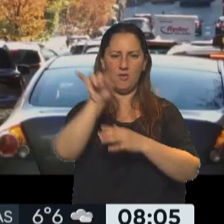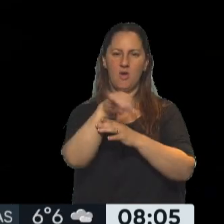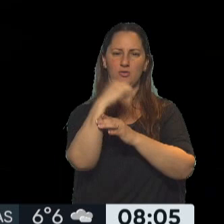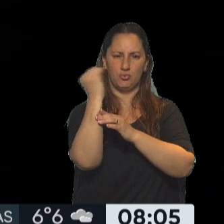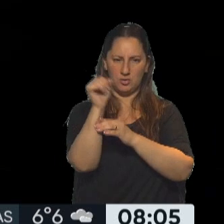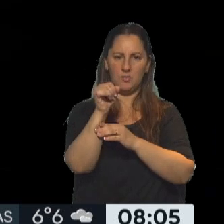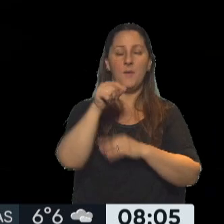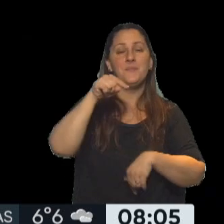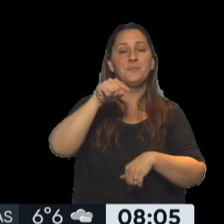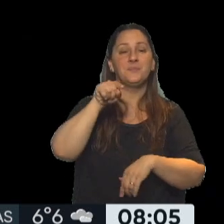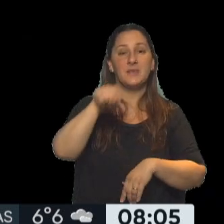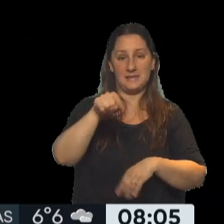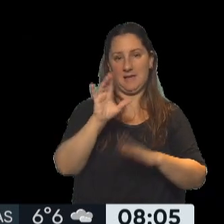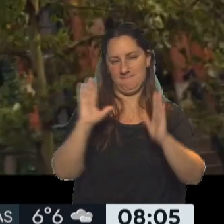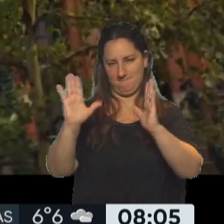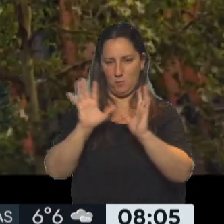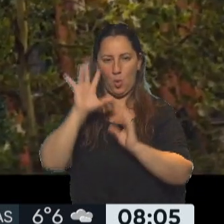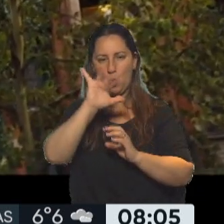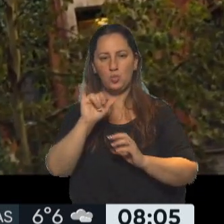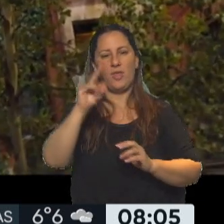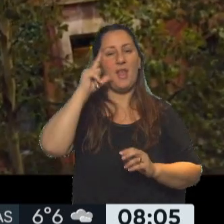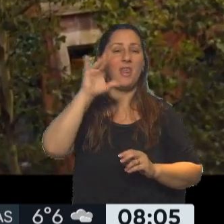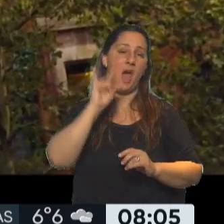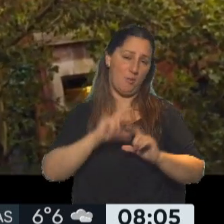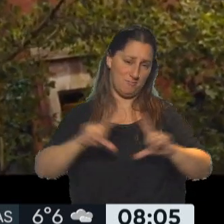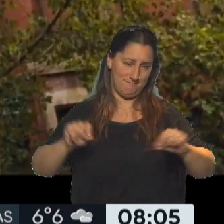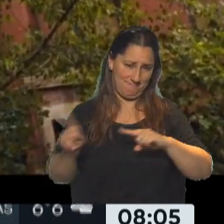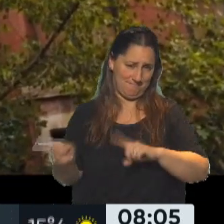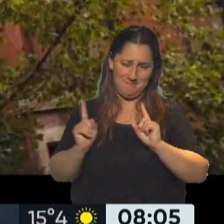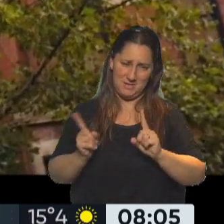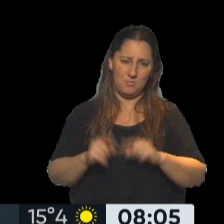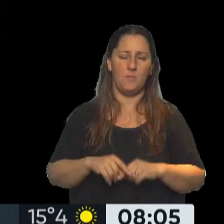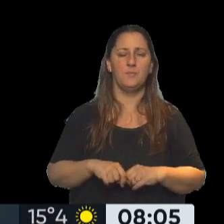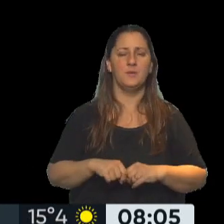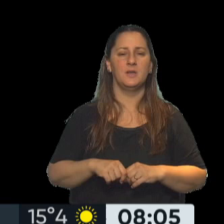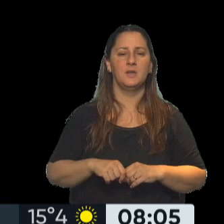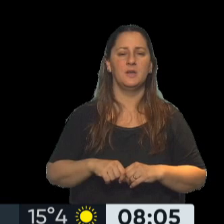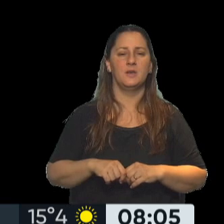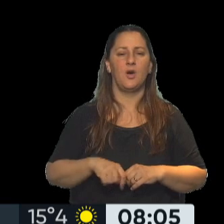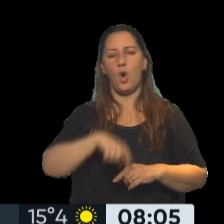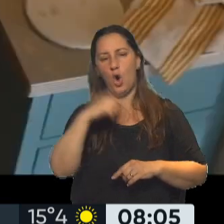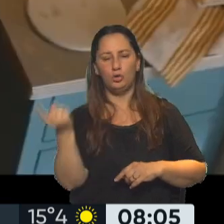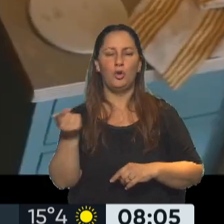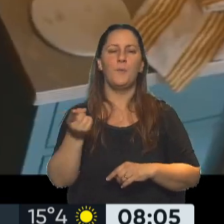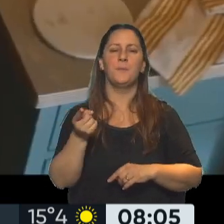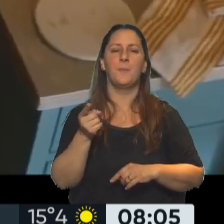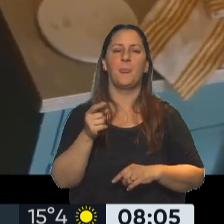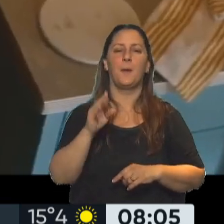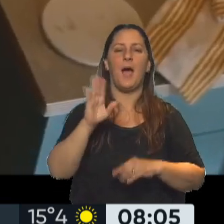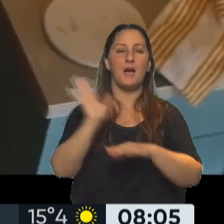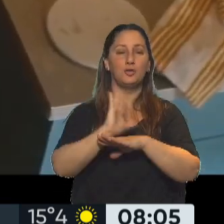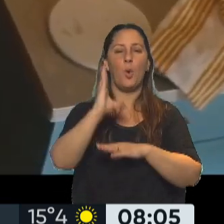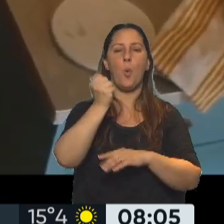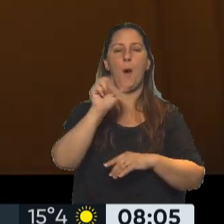solamente de hombres. Desde eso va La Luz del Diablo, nada nuevo, bajo el sol, nos vamos para Lilo, Lilo, Cocodrilo, con Javier Bardem,